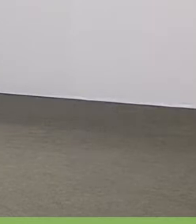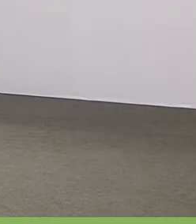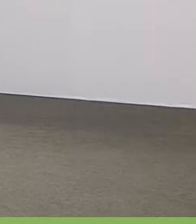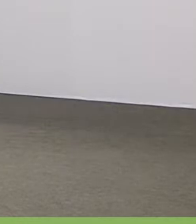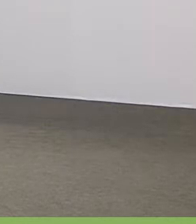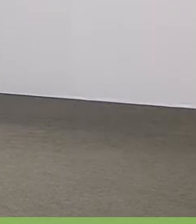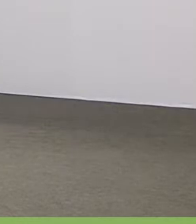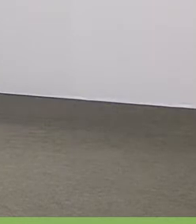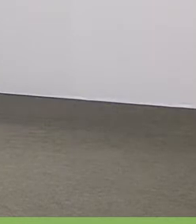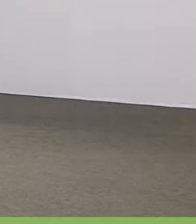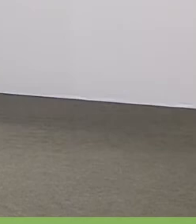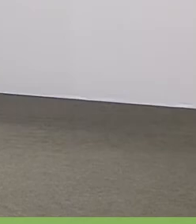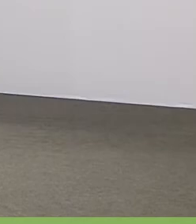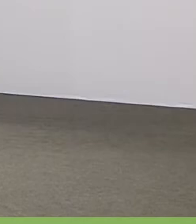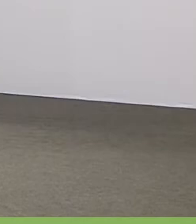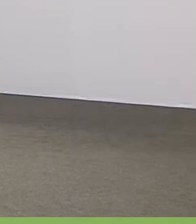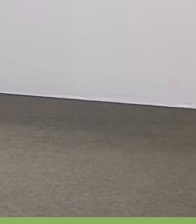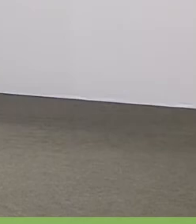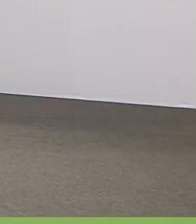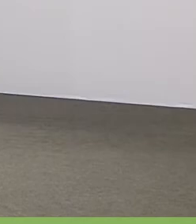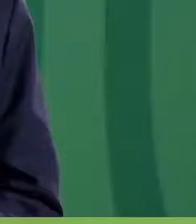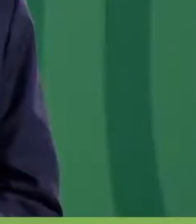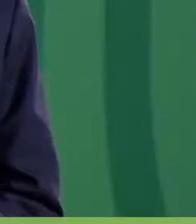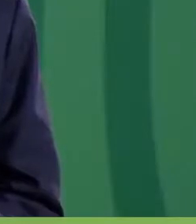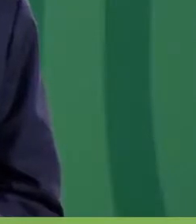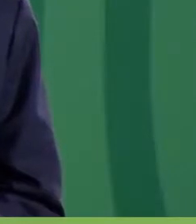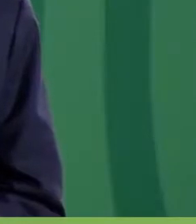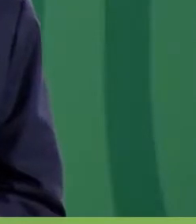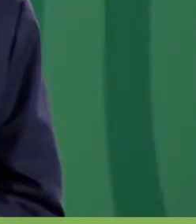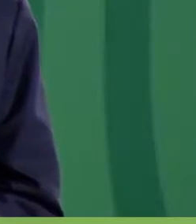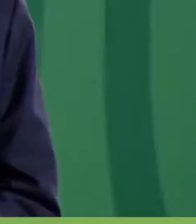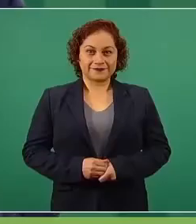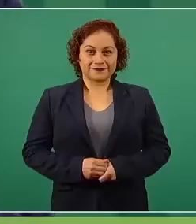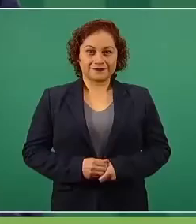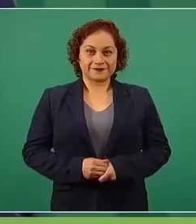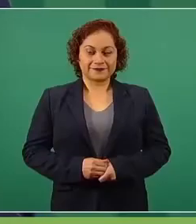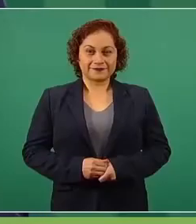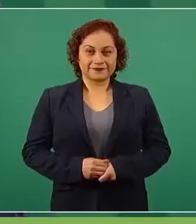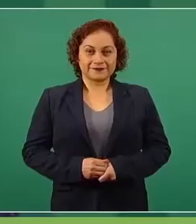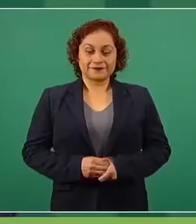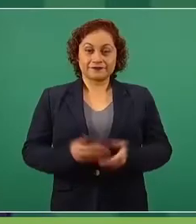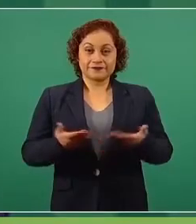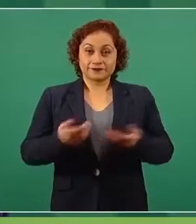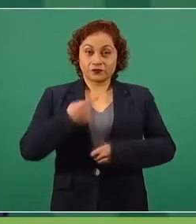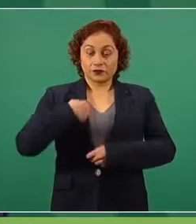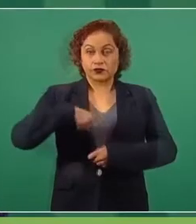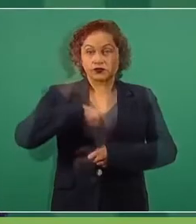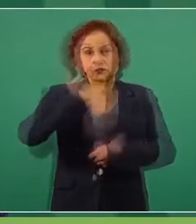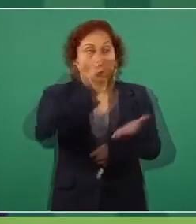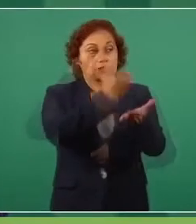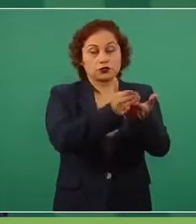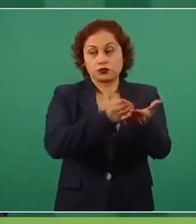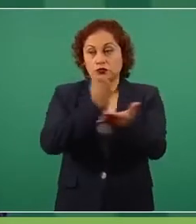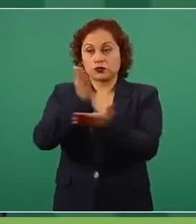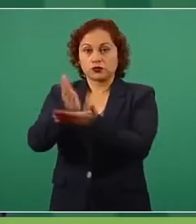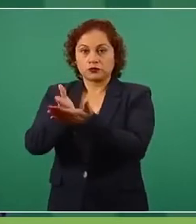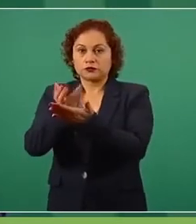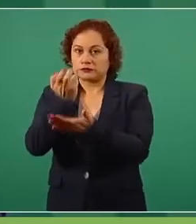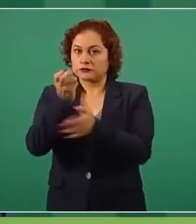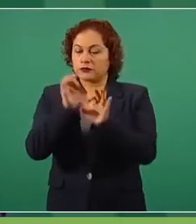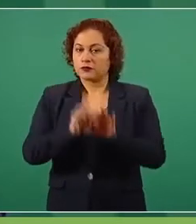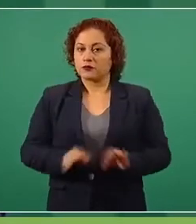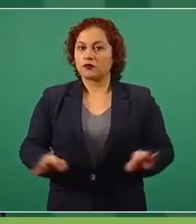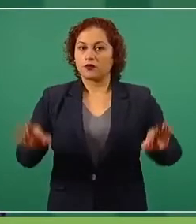visitar estos estados donde van a haber elecciones para